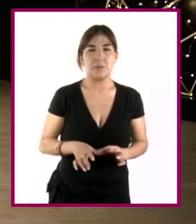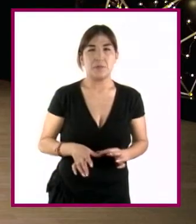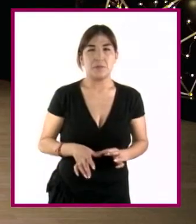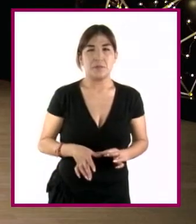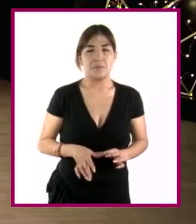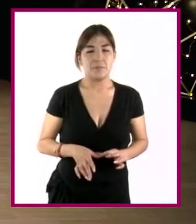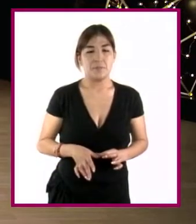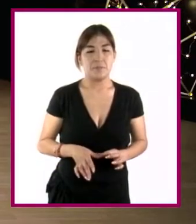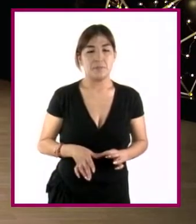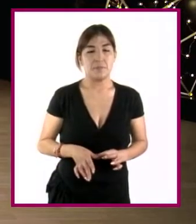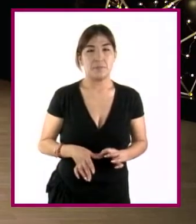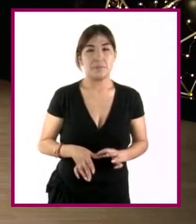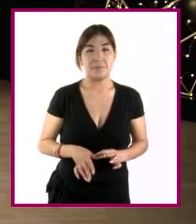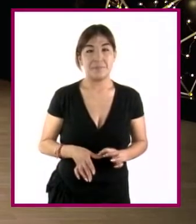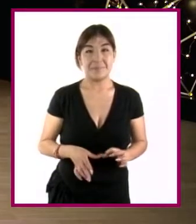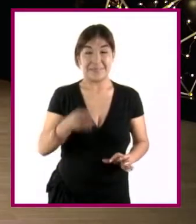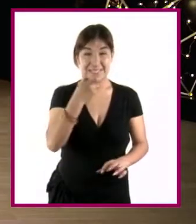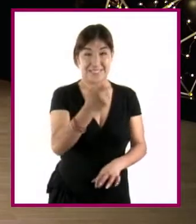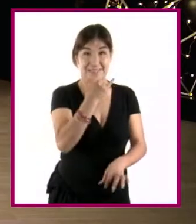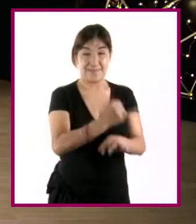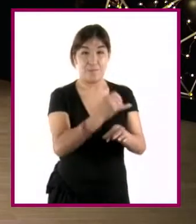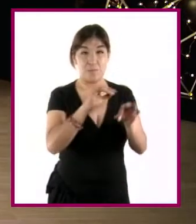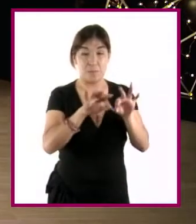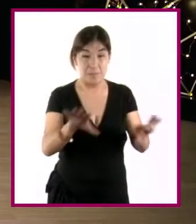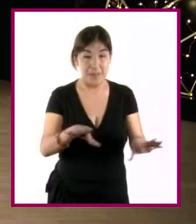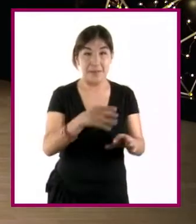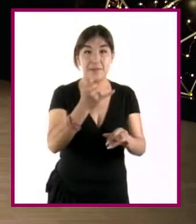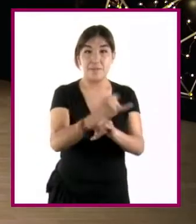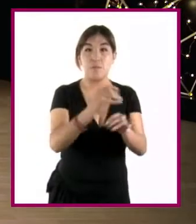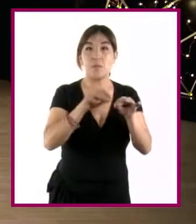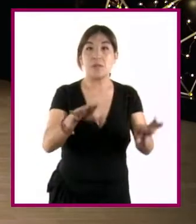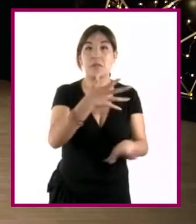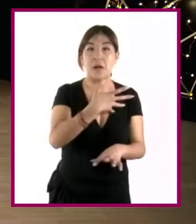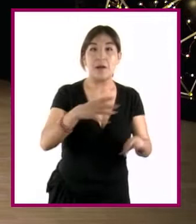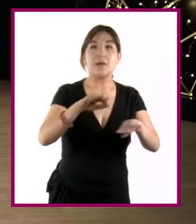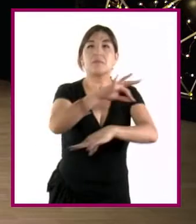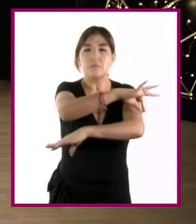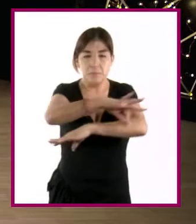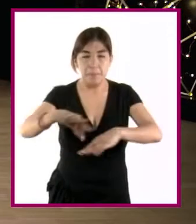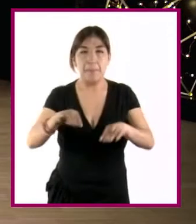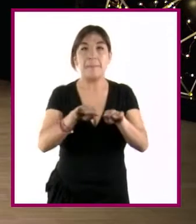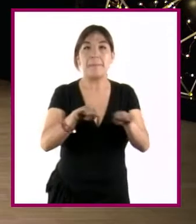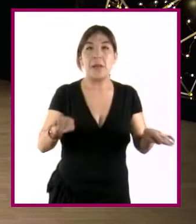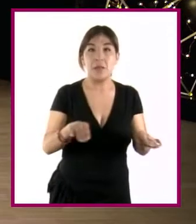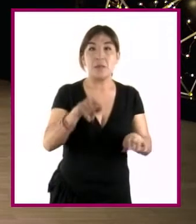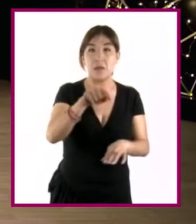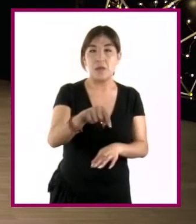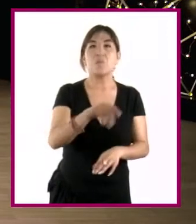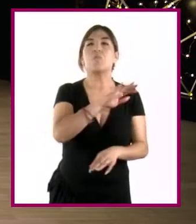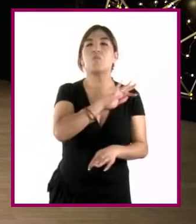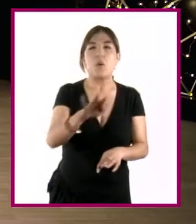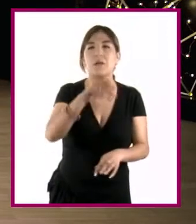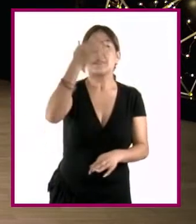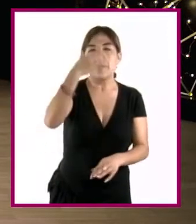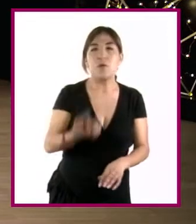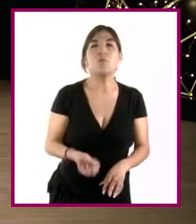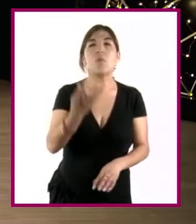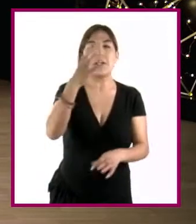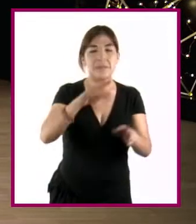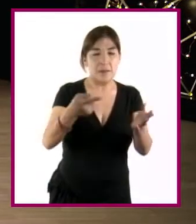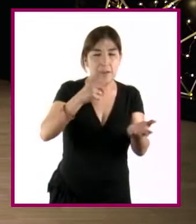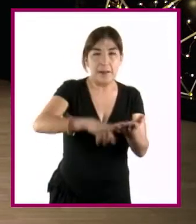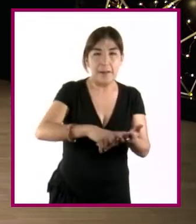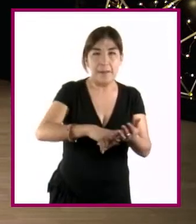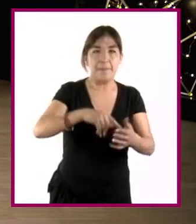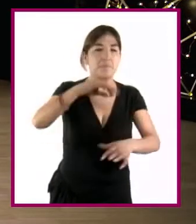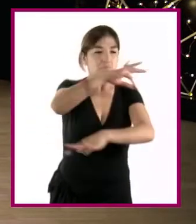Ah, o sea que a partir de los datos de las medidas que tenemos en el plano y con la escala, podemos determinar el tamaño que tendrán las superficies,